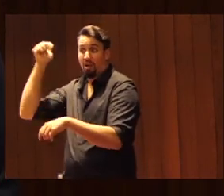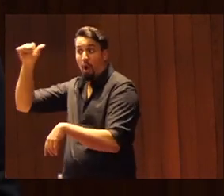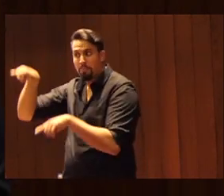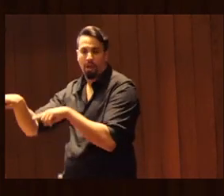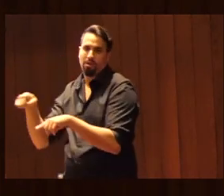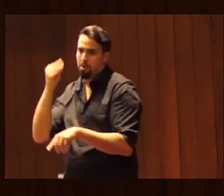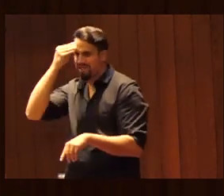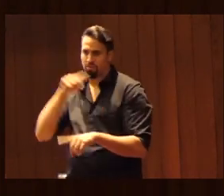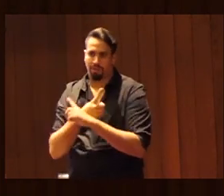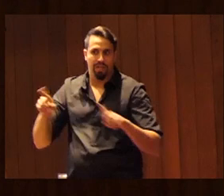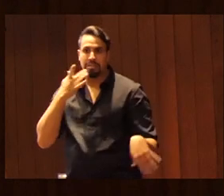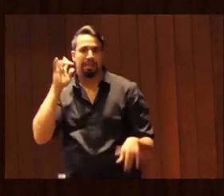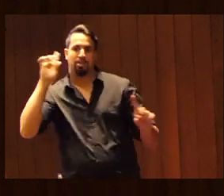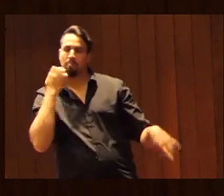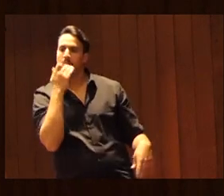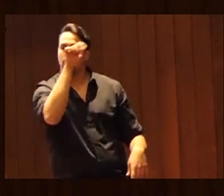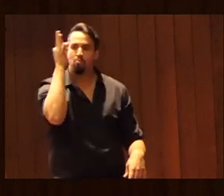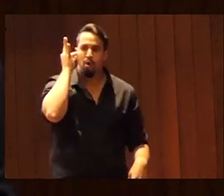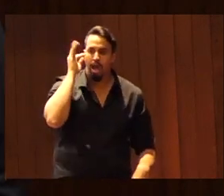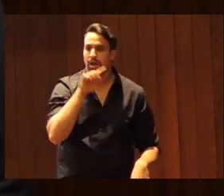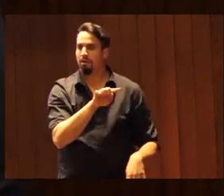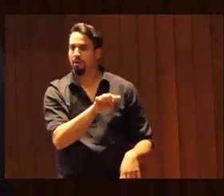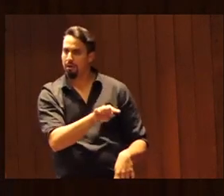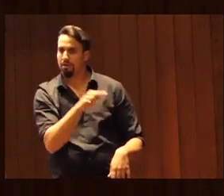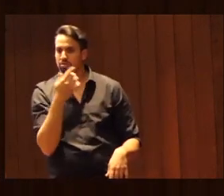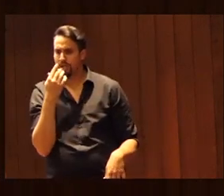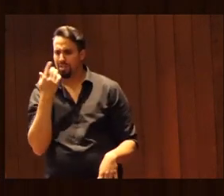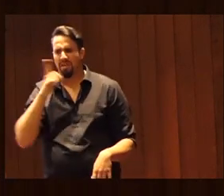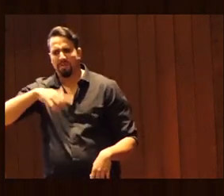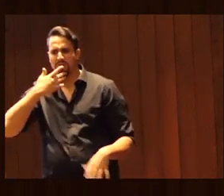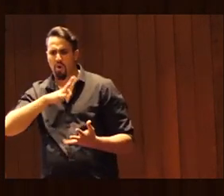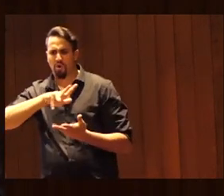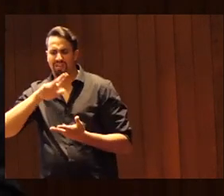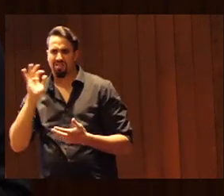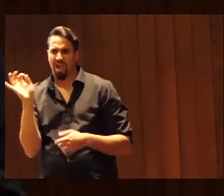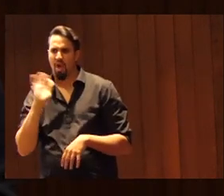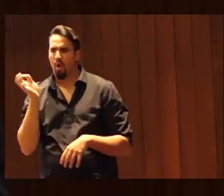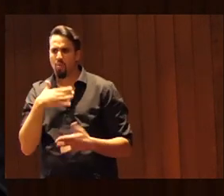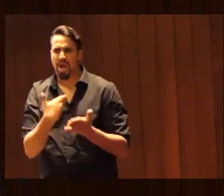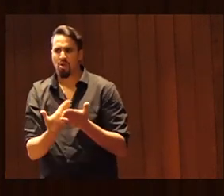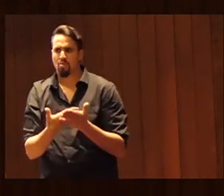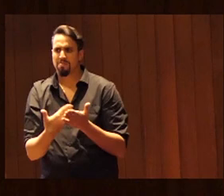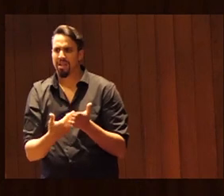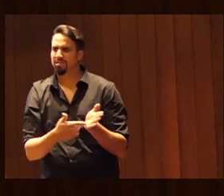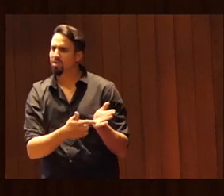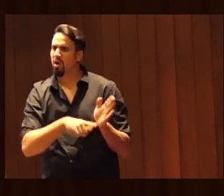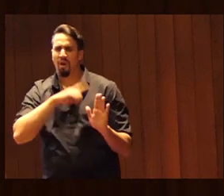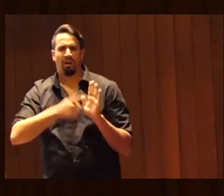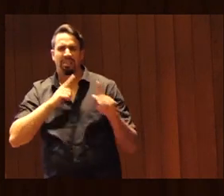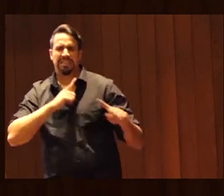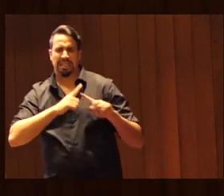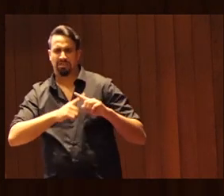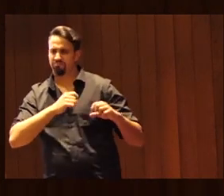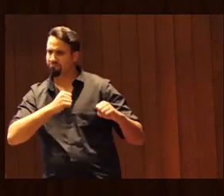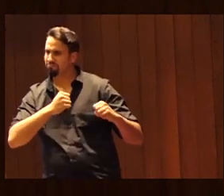dato importante, ¿cómo podemos identificar muchas veces si una noticia, una forma, un argumento es absolutamente sexista?